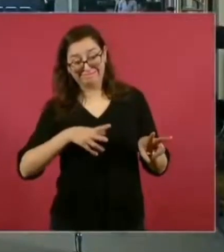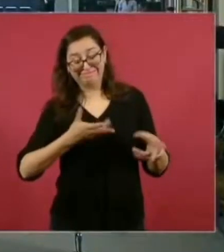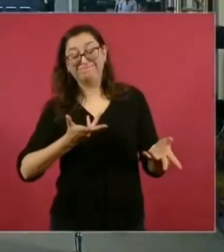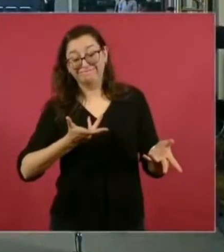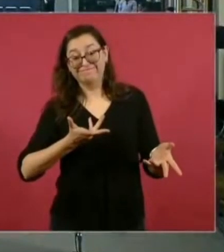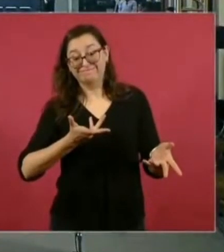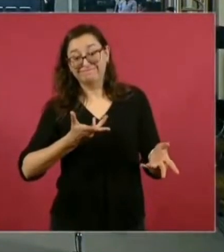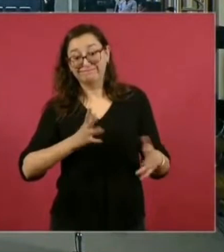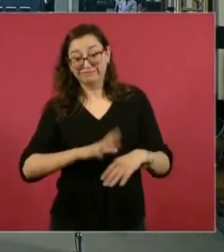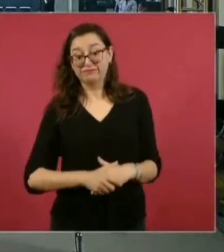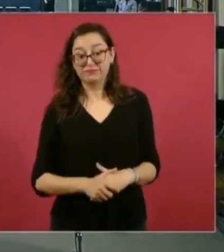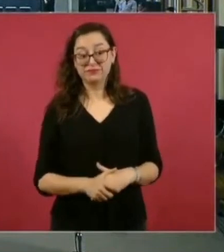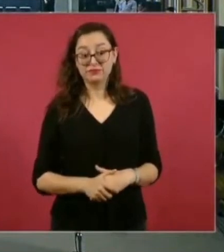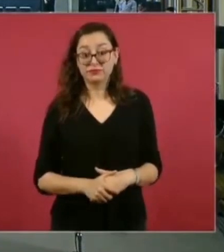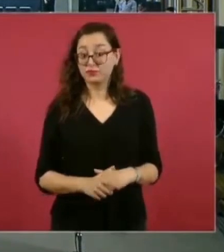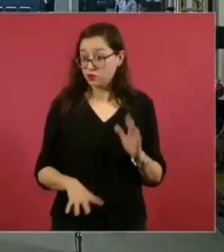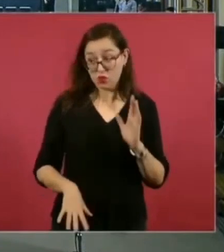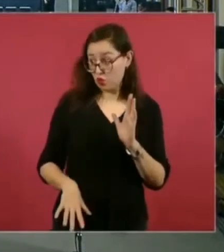¿No aparece ya?